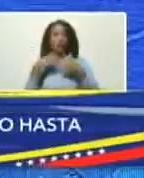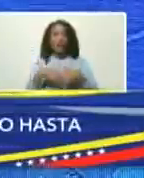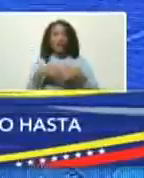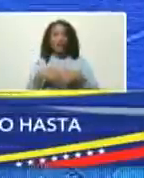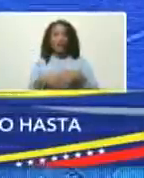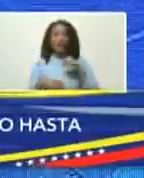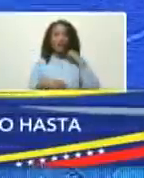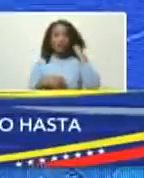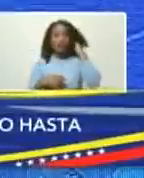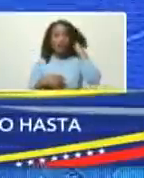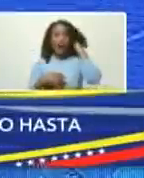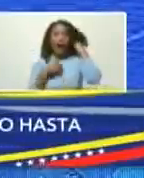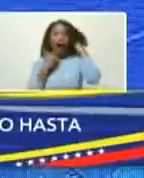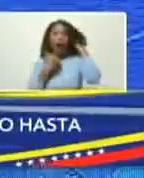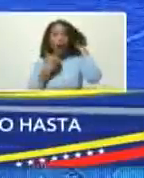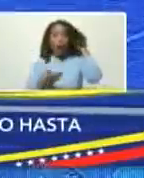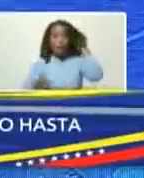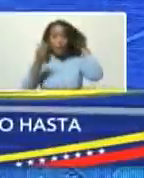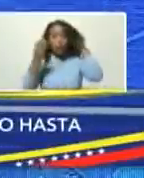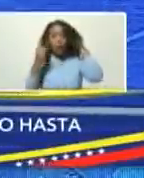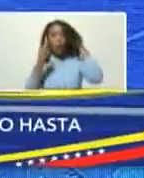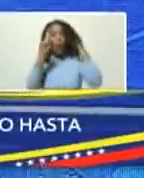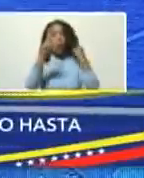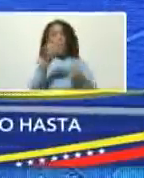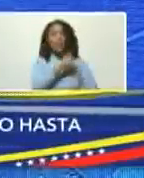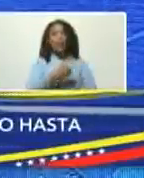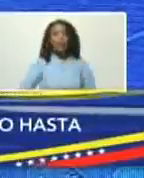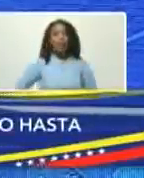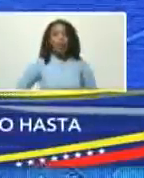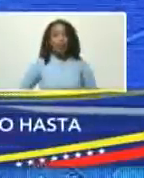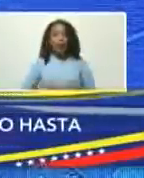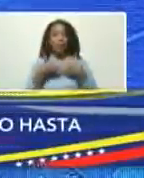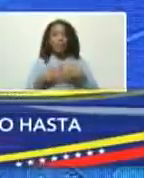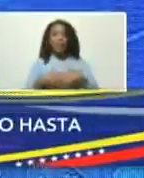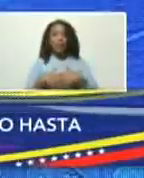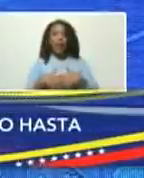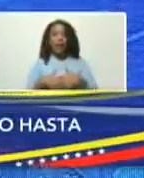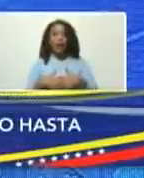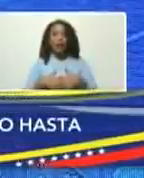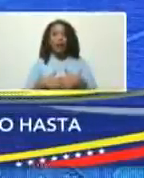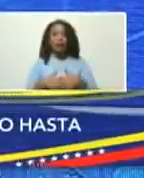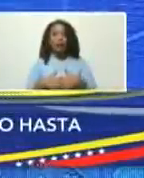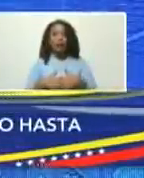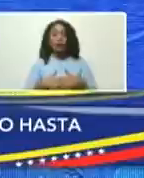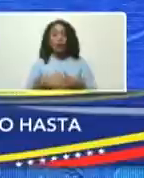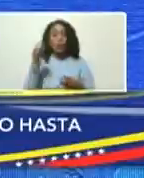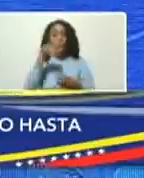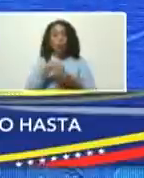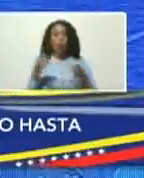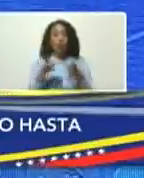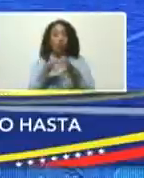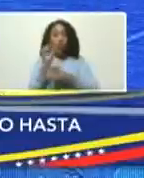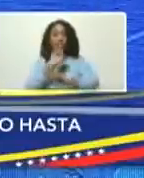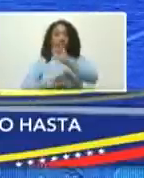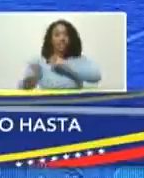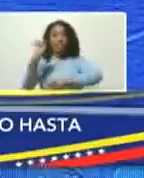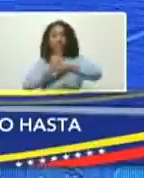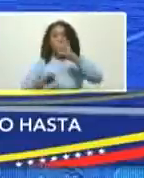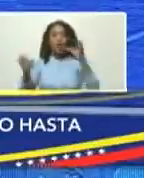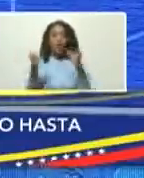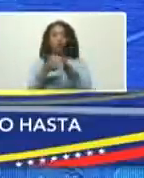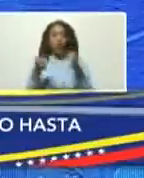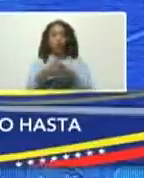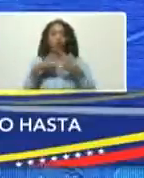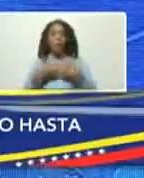algo muy importante un presidente empresario gremialista defensor de los sectores